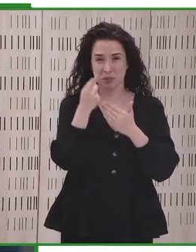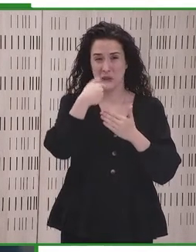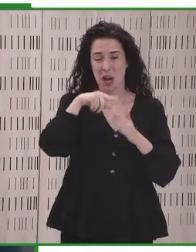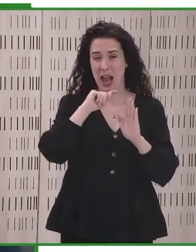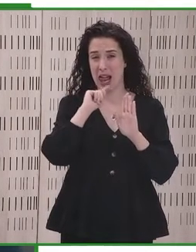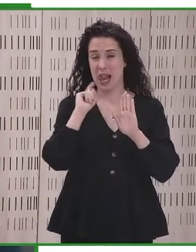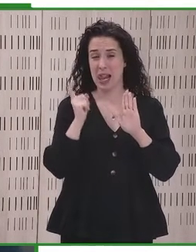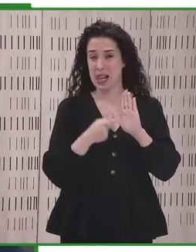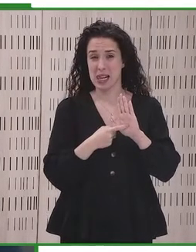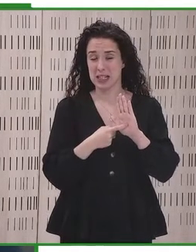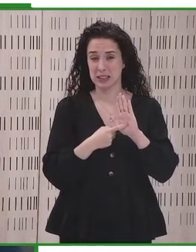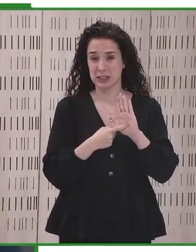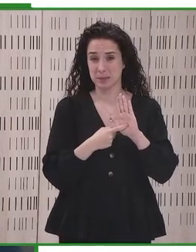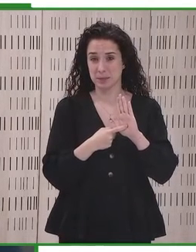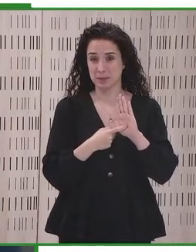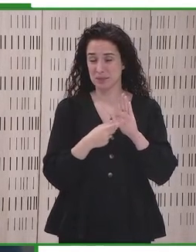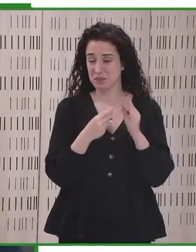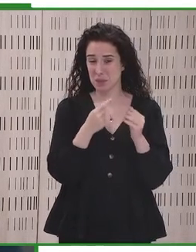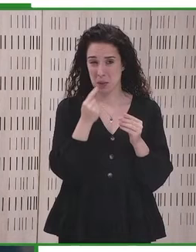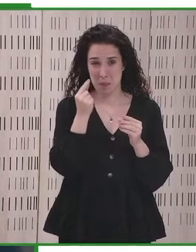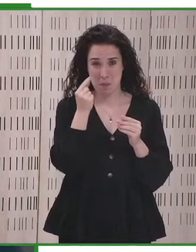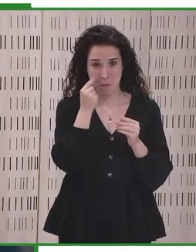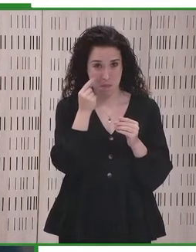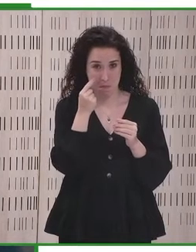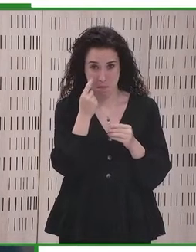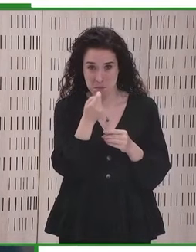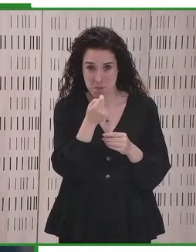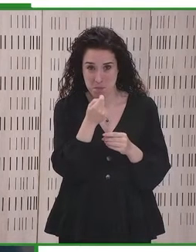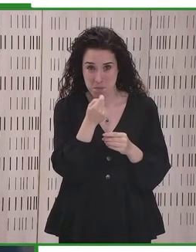visita fundamentalmente material.